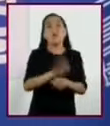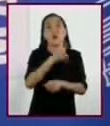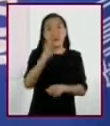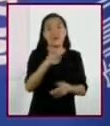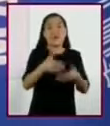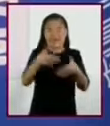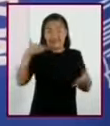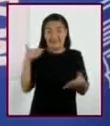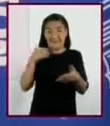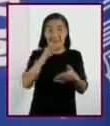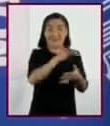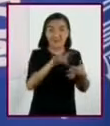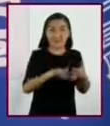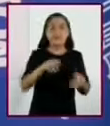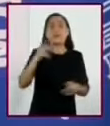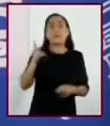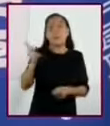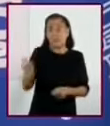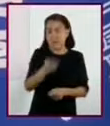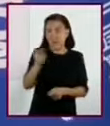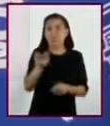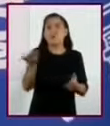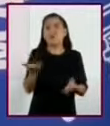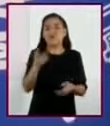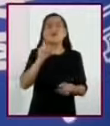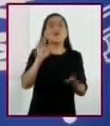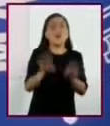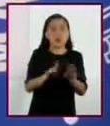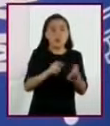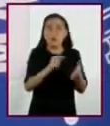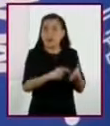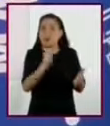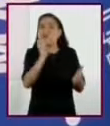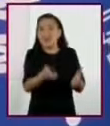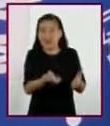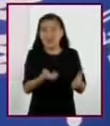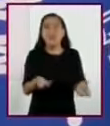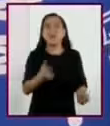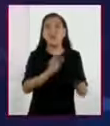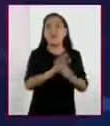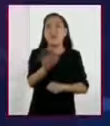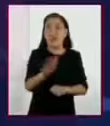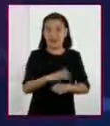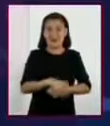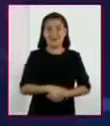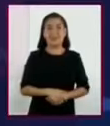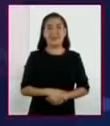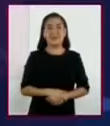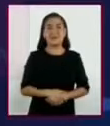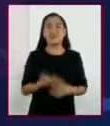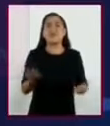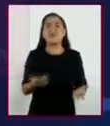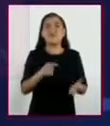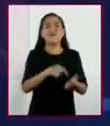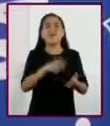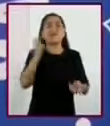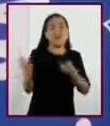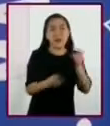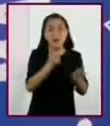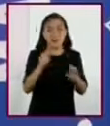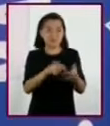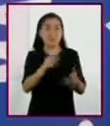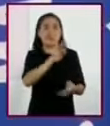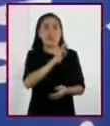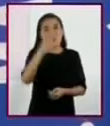la lectura debemos cuestionarnos y cuestionar a los mismos textos. ¿Qué tipo de texto es? ¿Qué interrogantes esperamos que